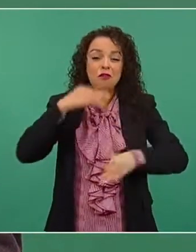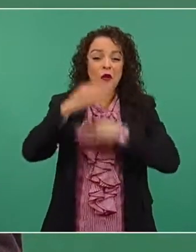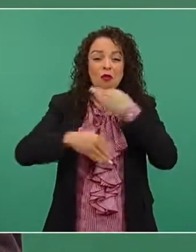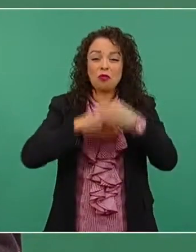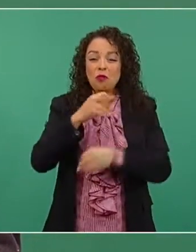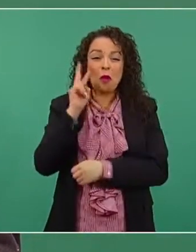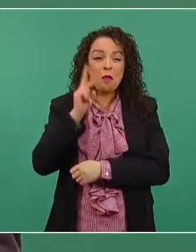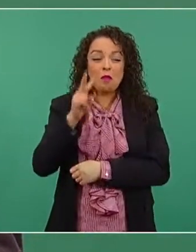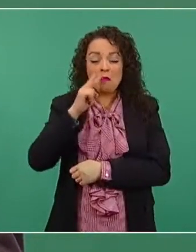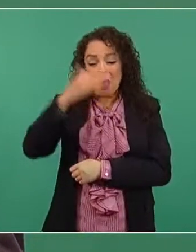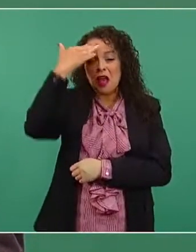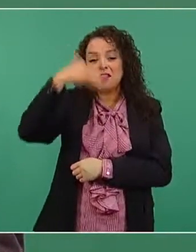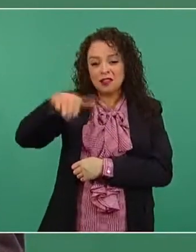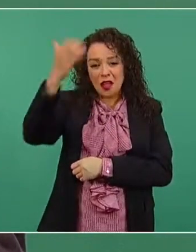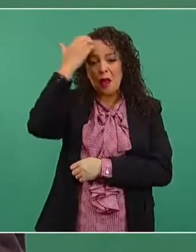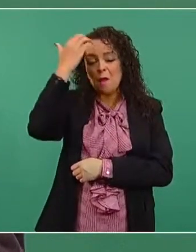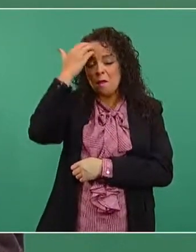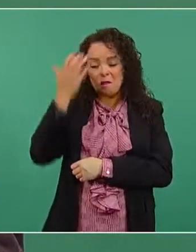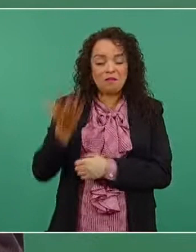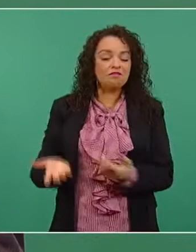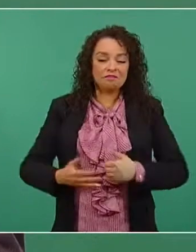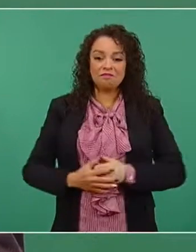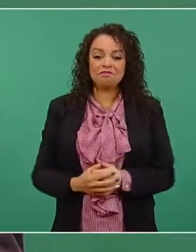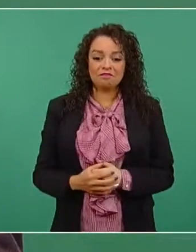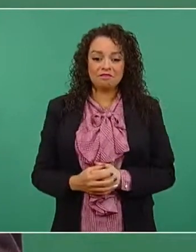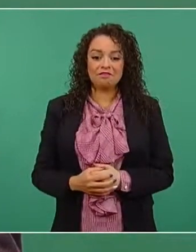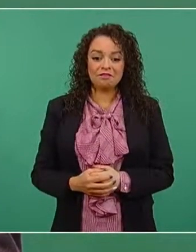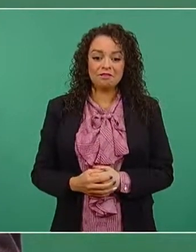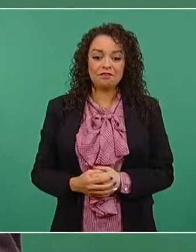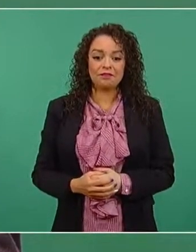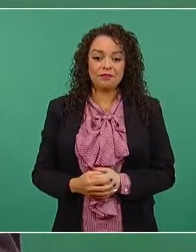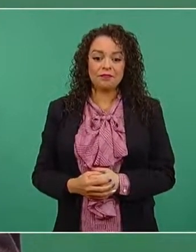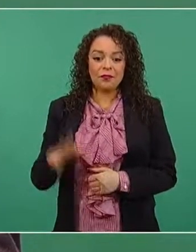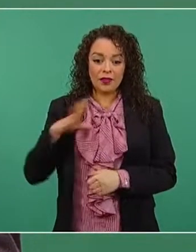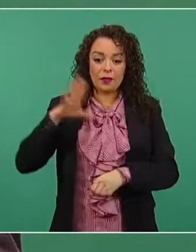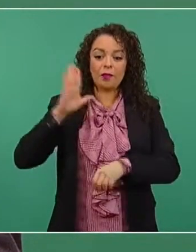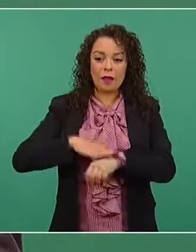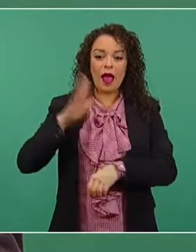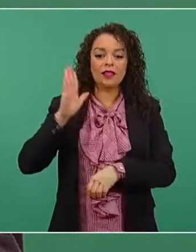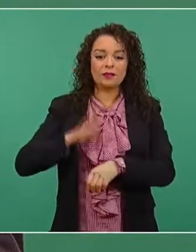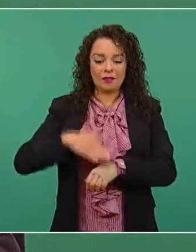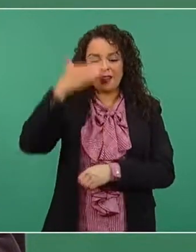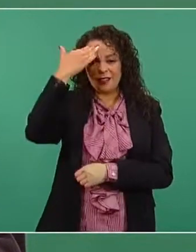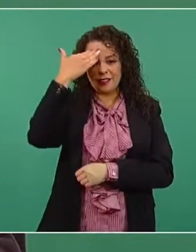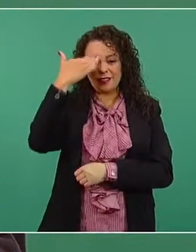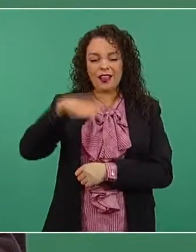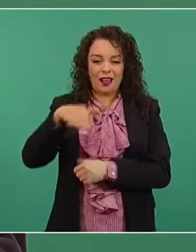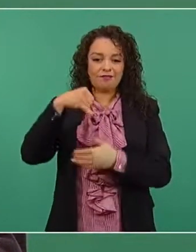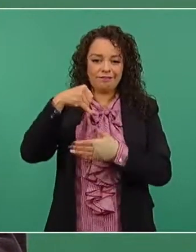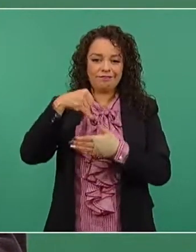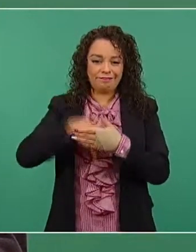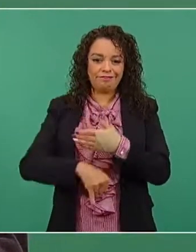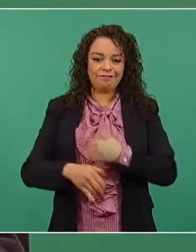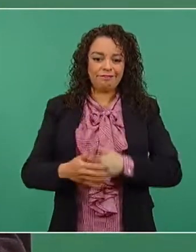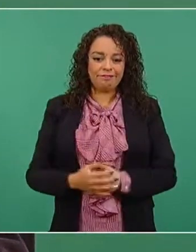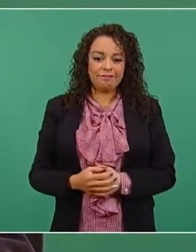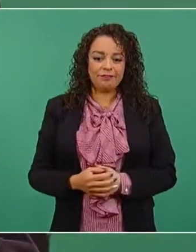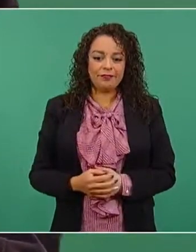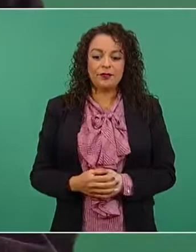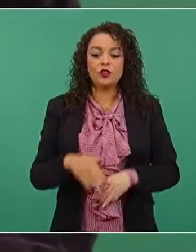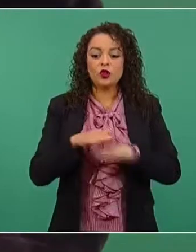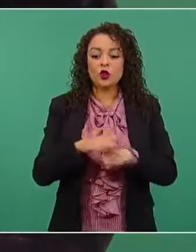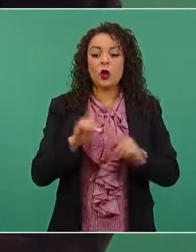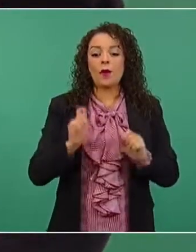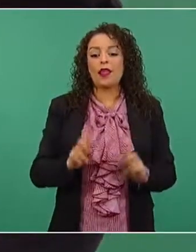se sabe más de asuntos